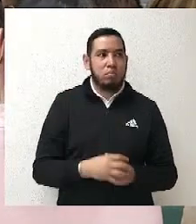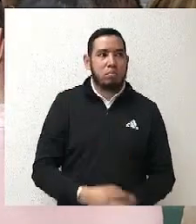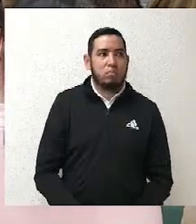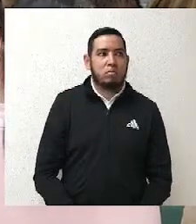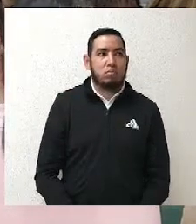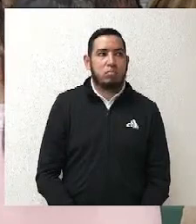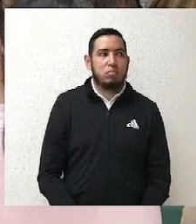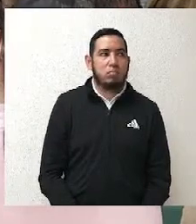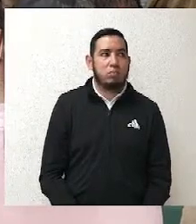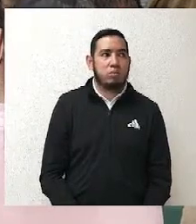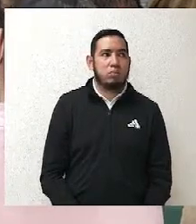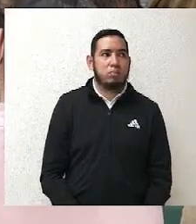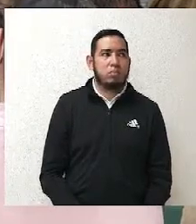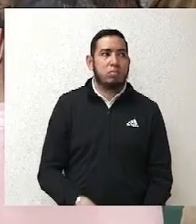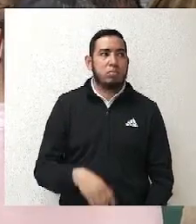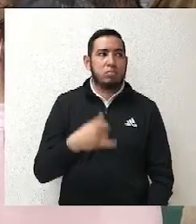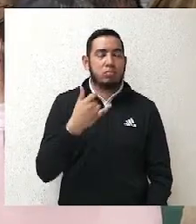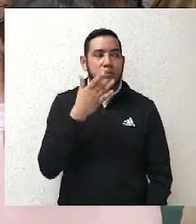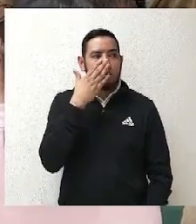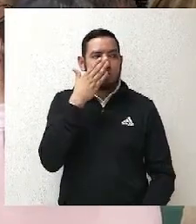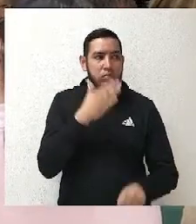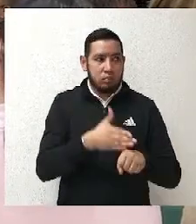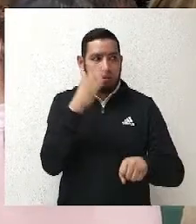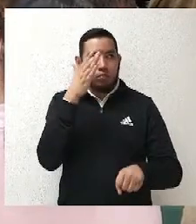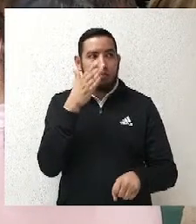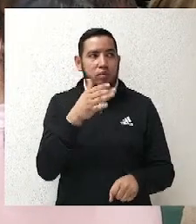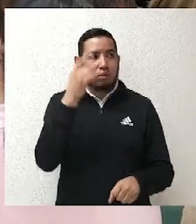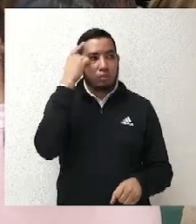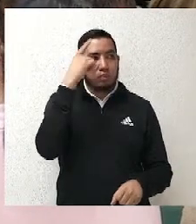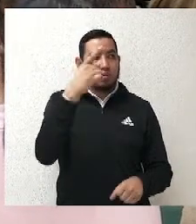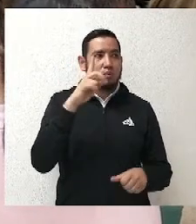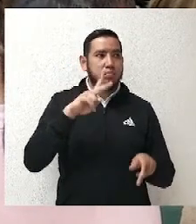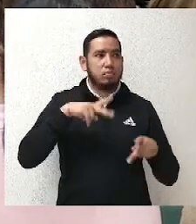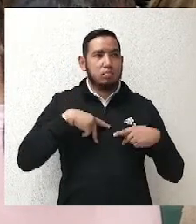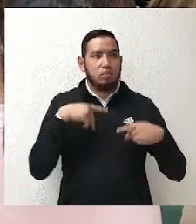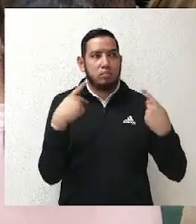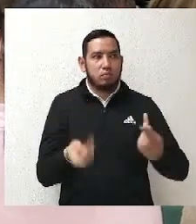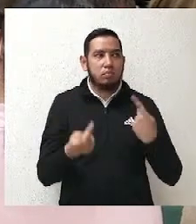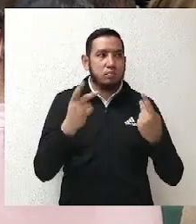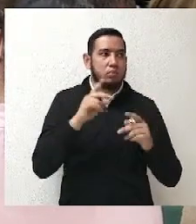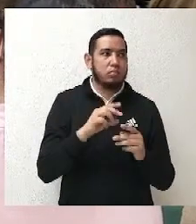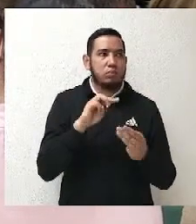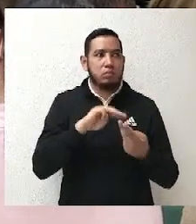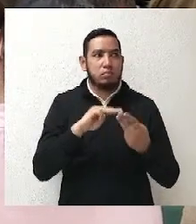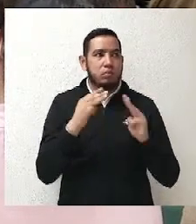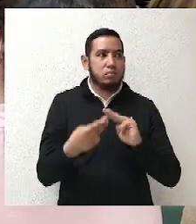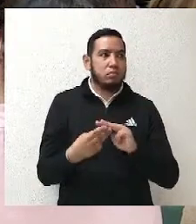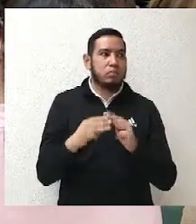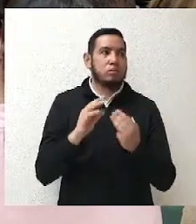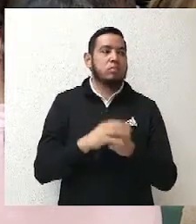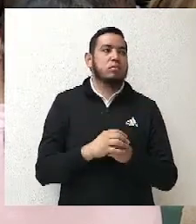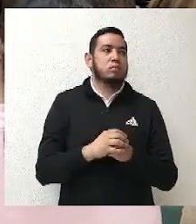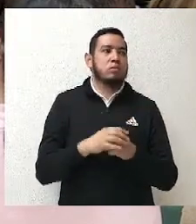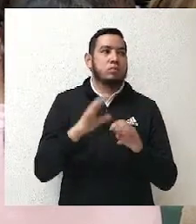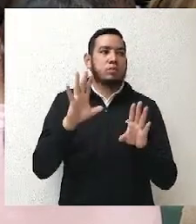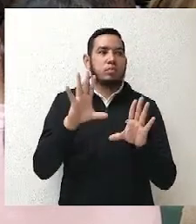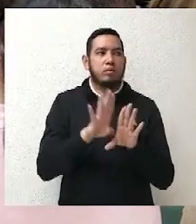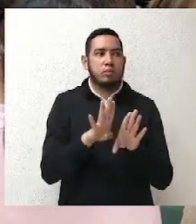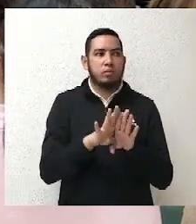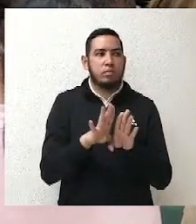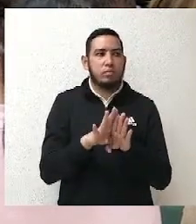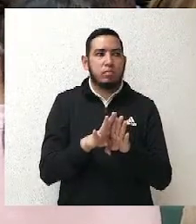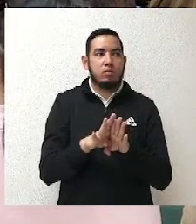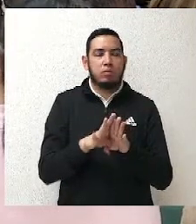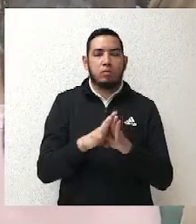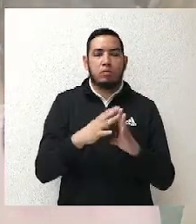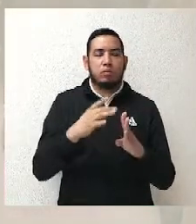Y la sentencia se encuentra evidentemente fundada y motivada, puesto que sí se analizaron las pruebas del expediente adonado a que el actor no controvertió los razonamientos de la